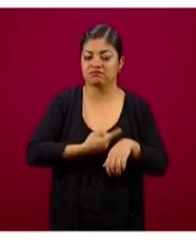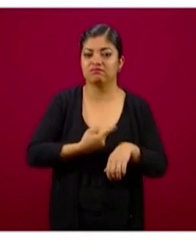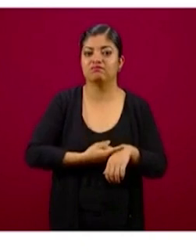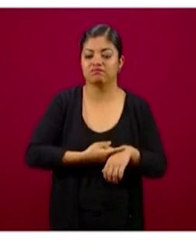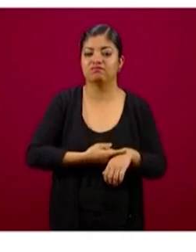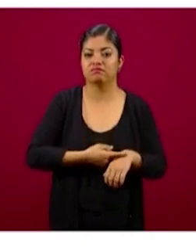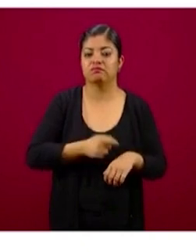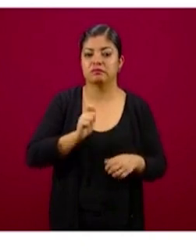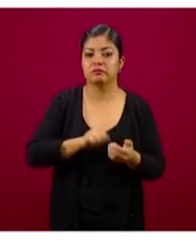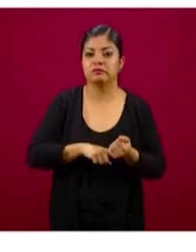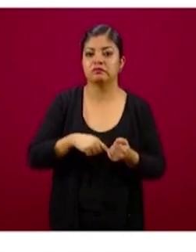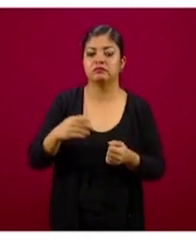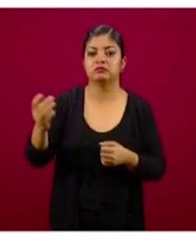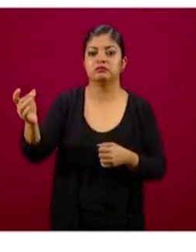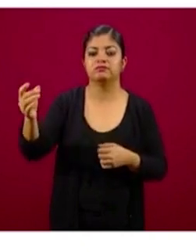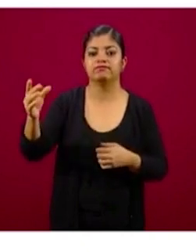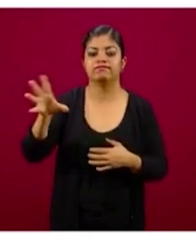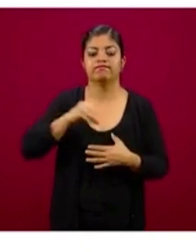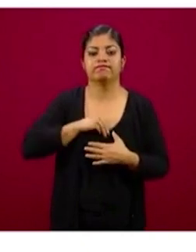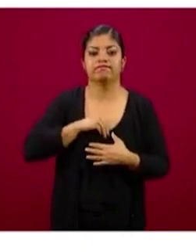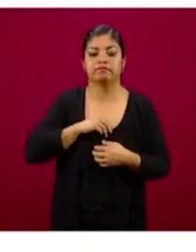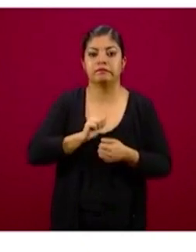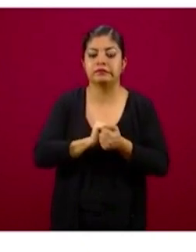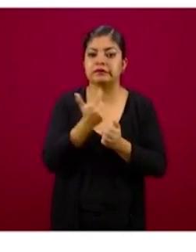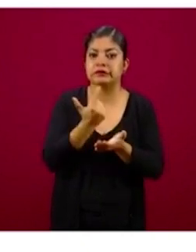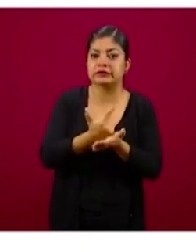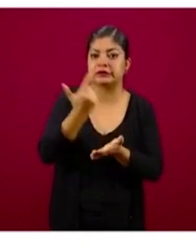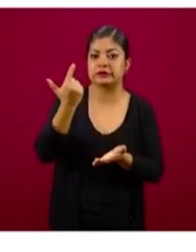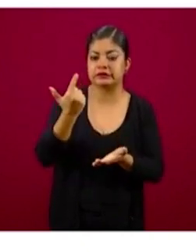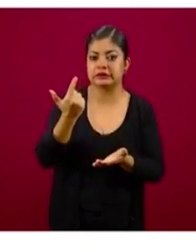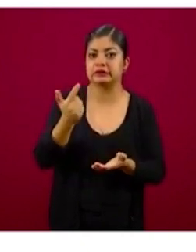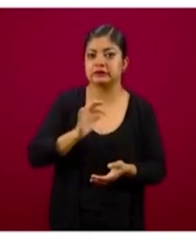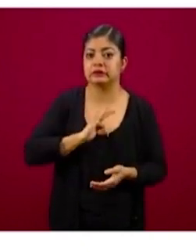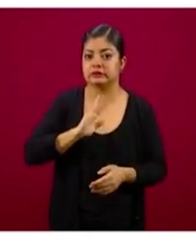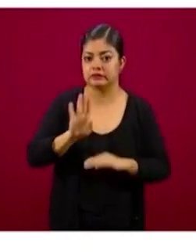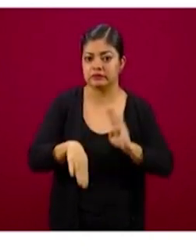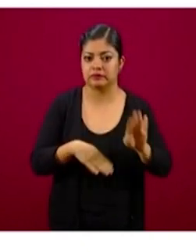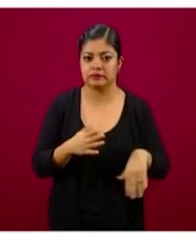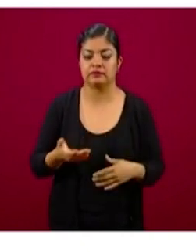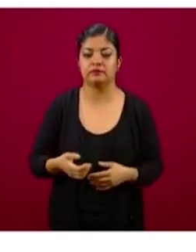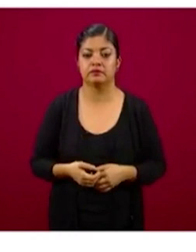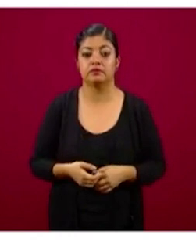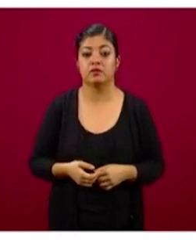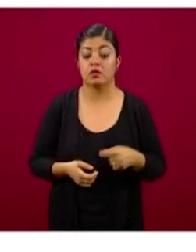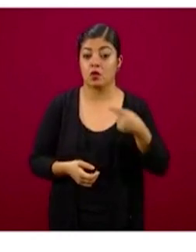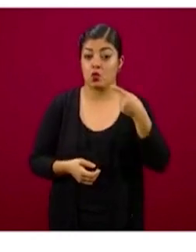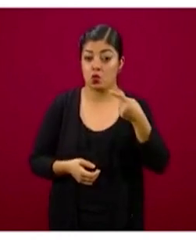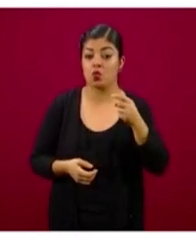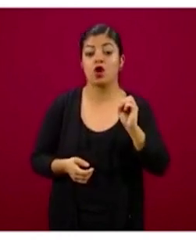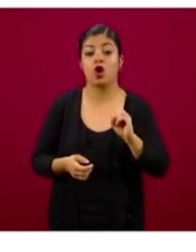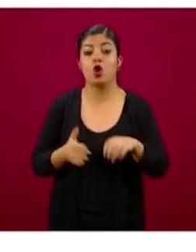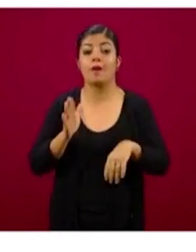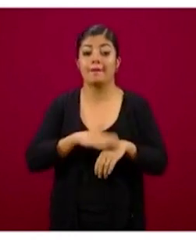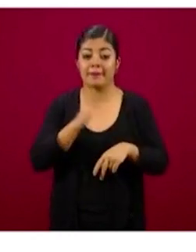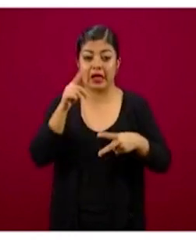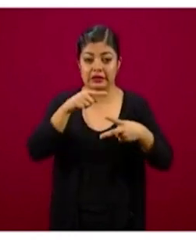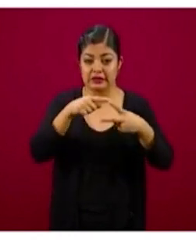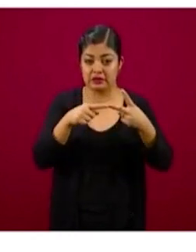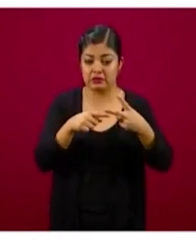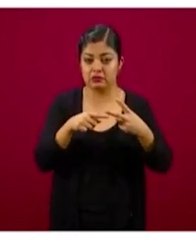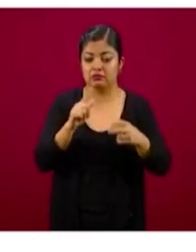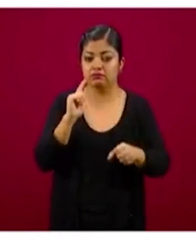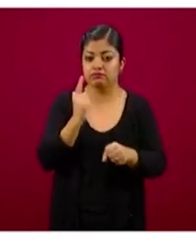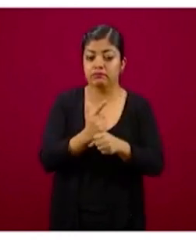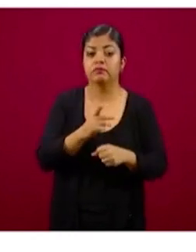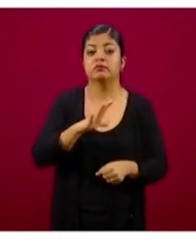producen una inmunosupresión importante. Con una o más de estas comorbilidades se encontró